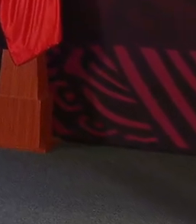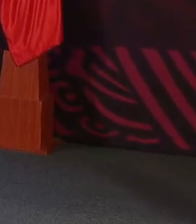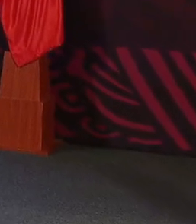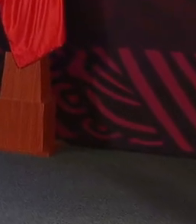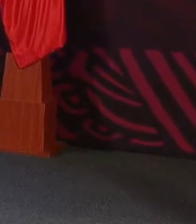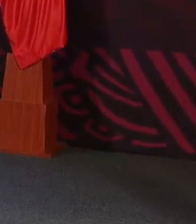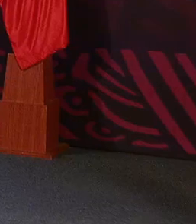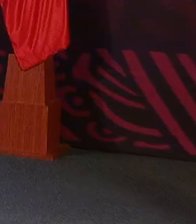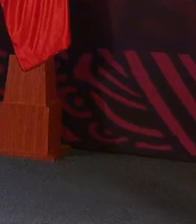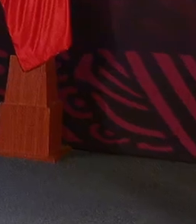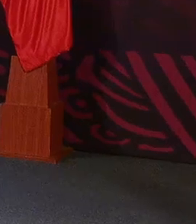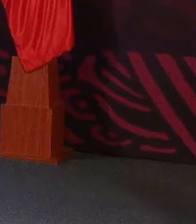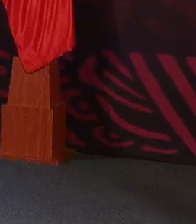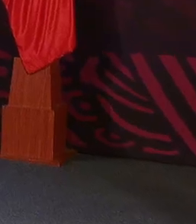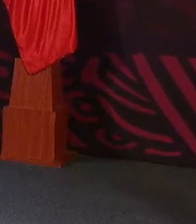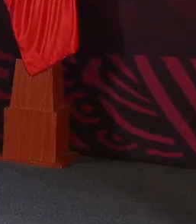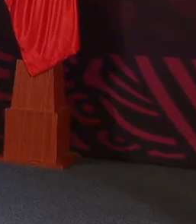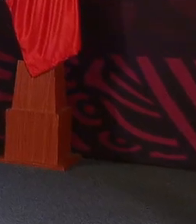ministros, aunque lleve tiempo.